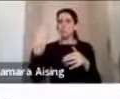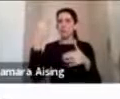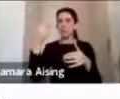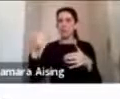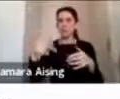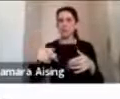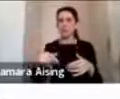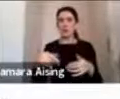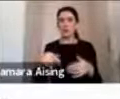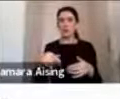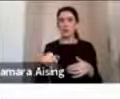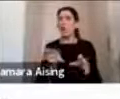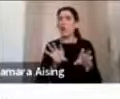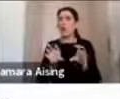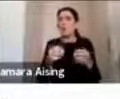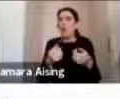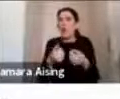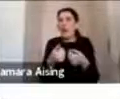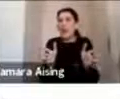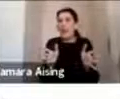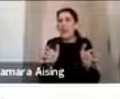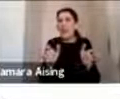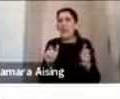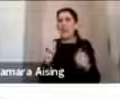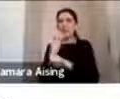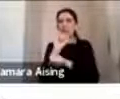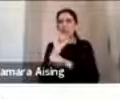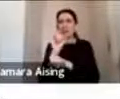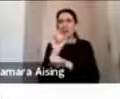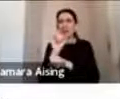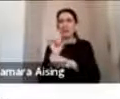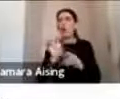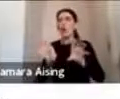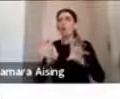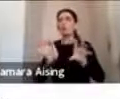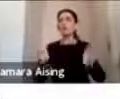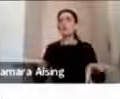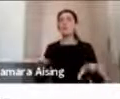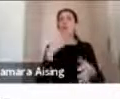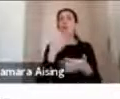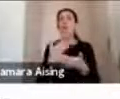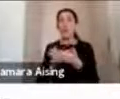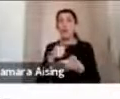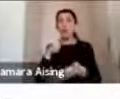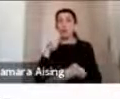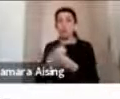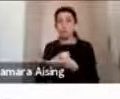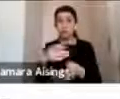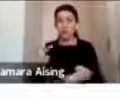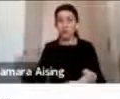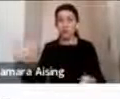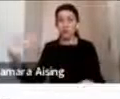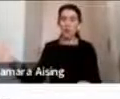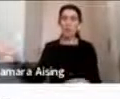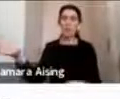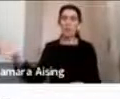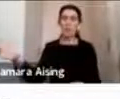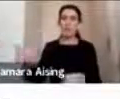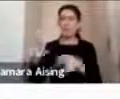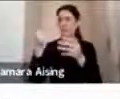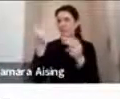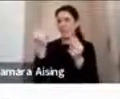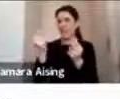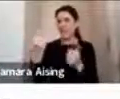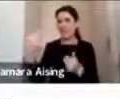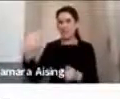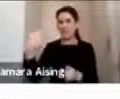elemento, digamos, suelto dentro de los vehículos se convierte en proyectiles cuando los vehículos colisionan o chocan con algún elemento. Por lo